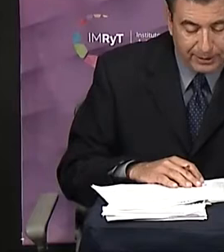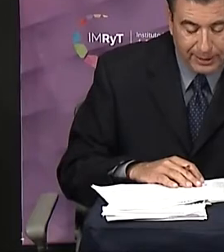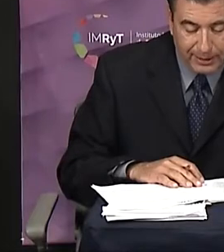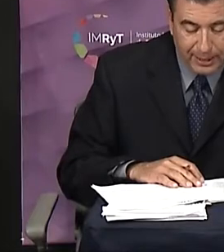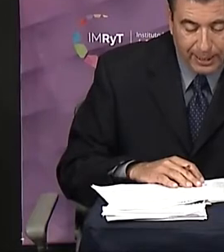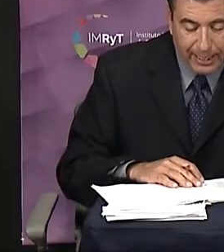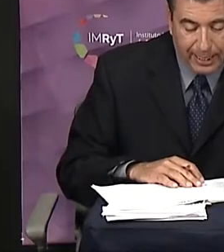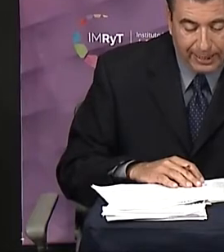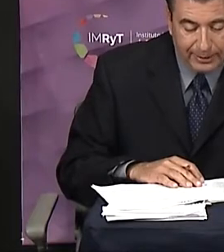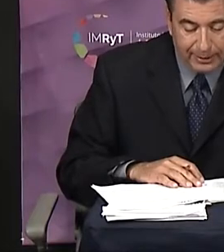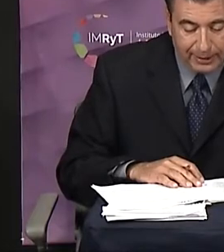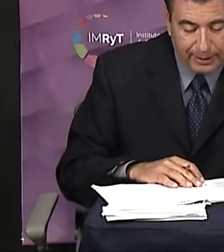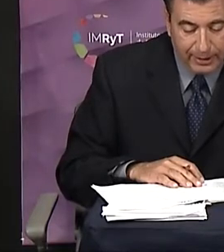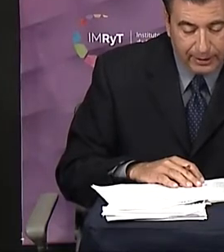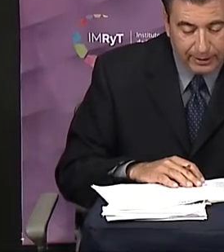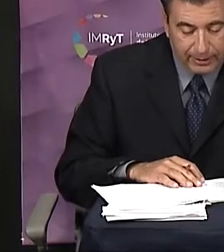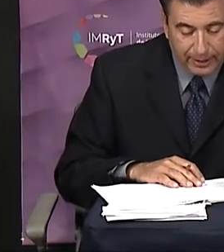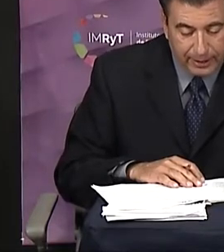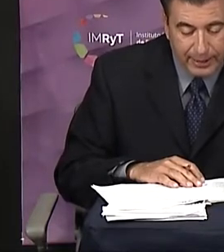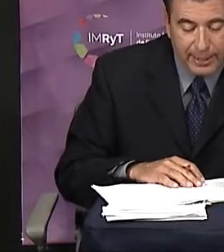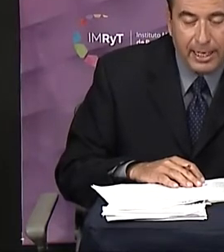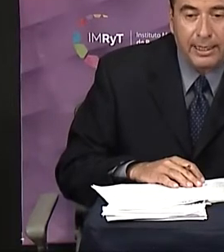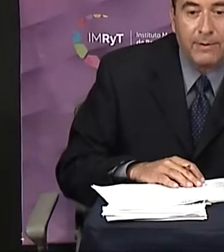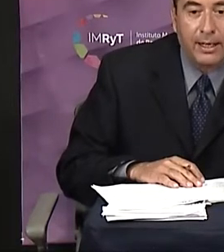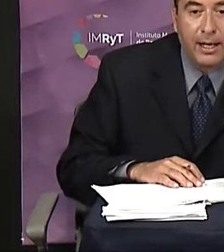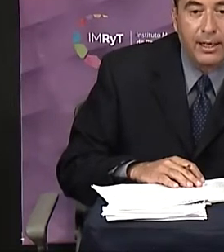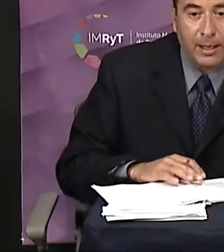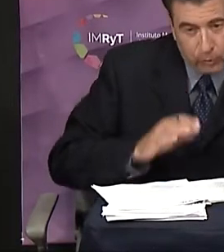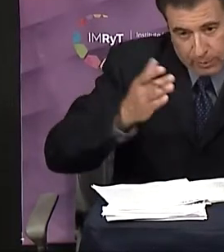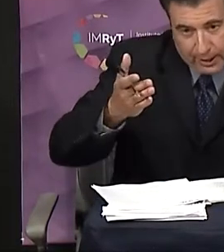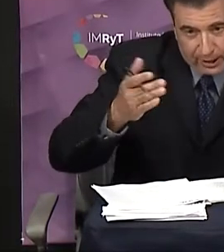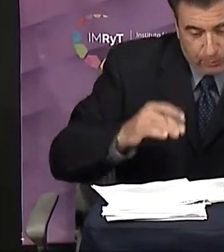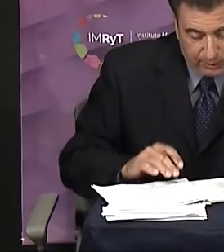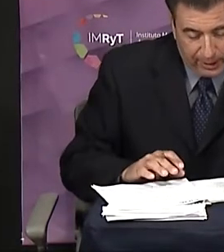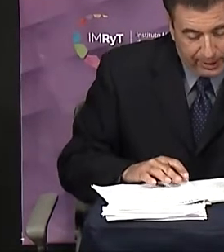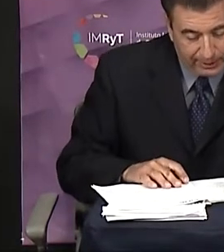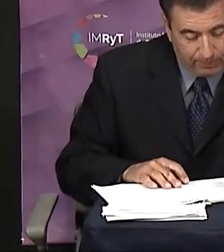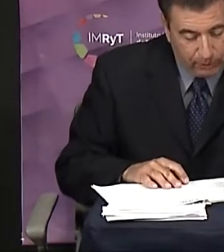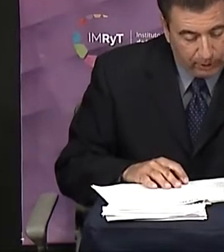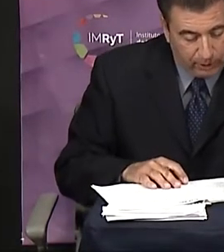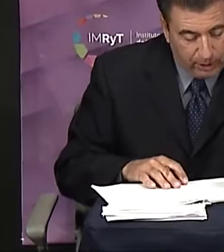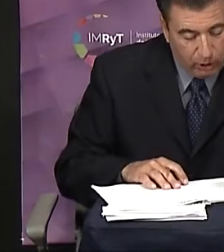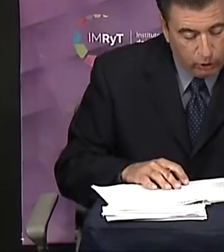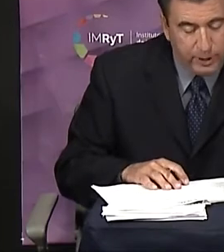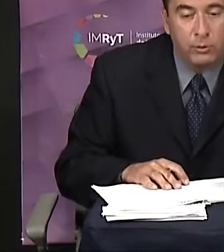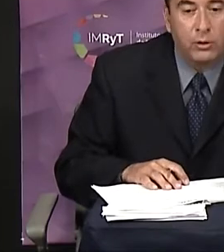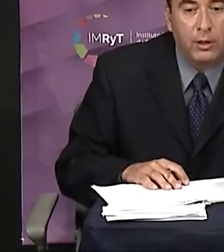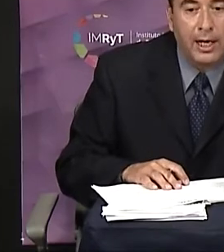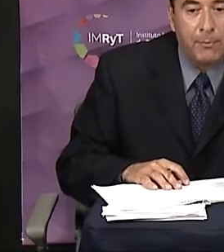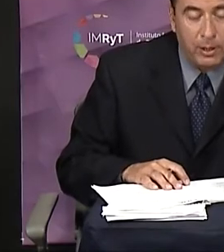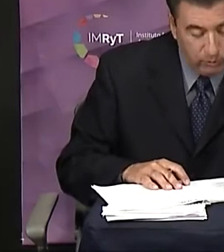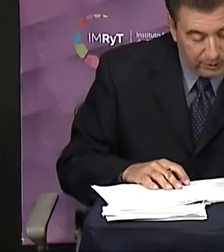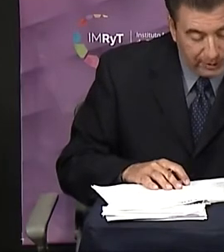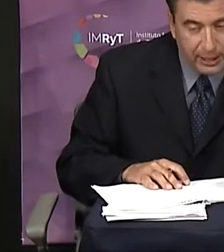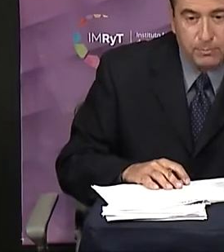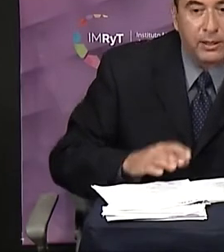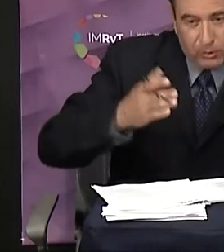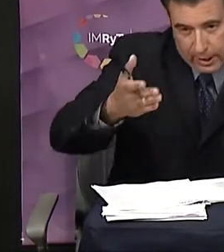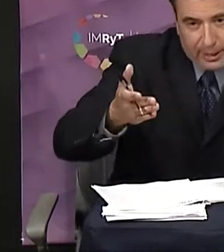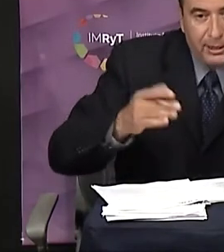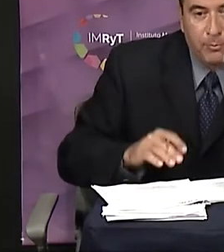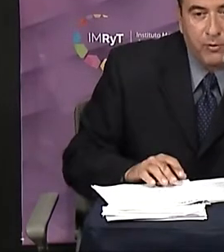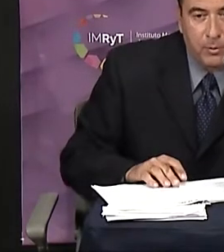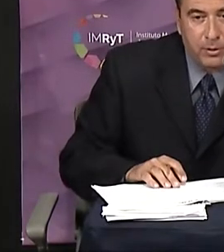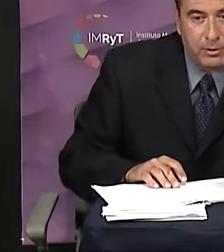respuestas a la candidata Lilia Ibarra Campos para que responda hasta por un minuto a la pregunta del